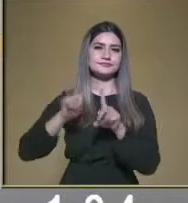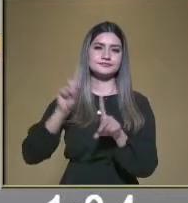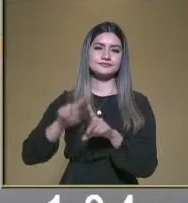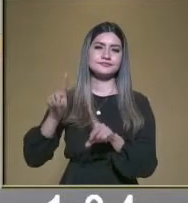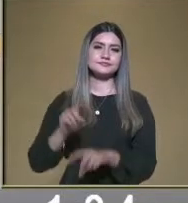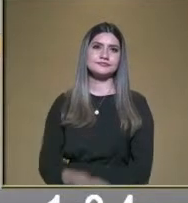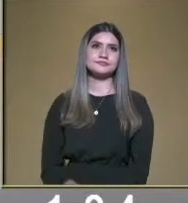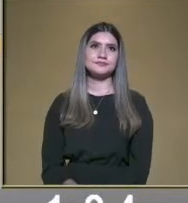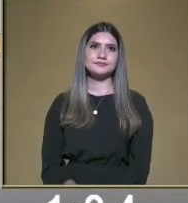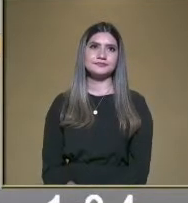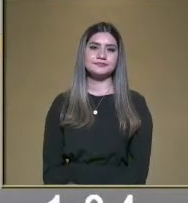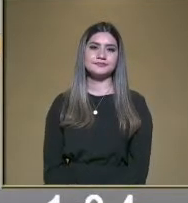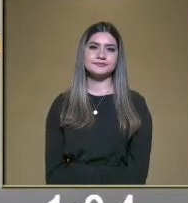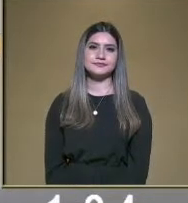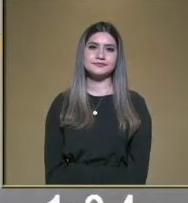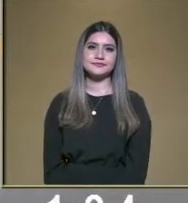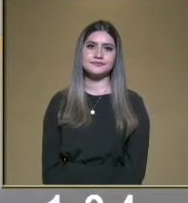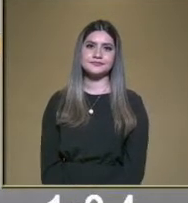Vámonos.